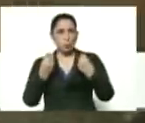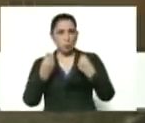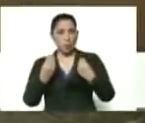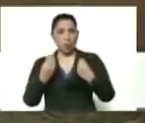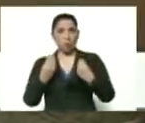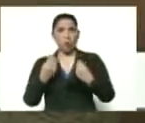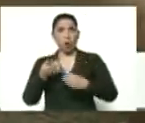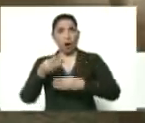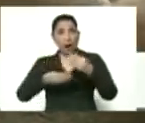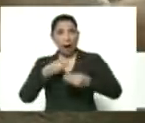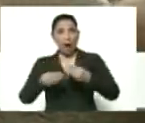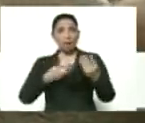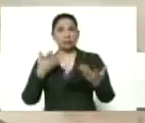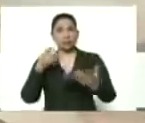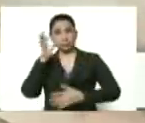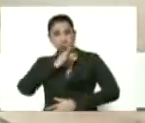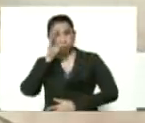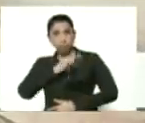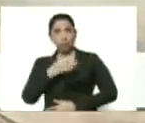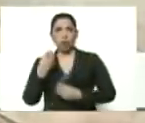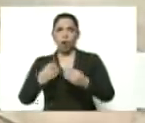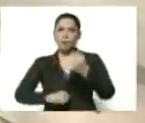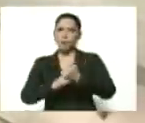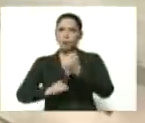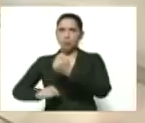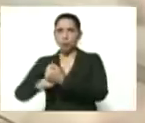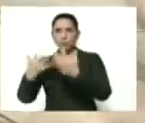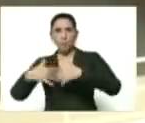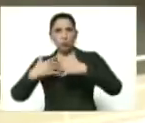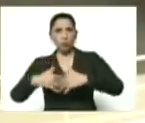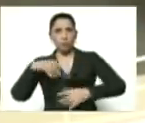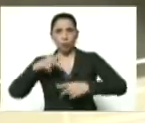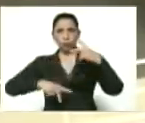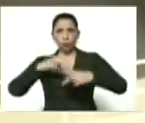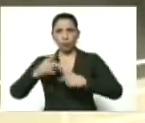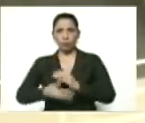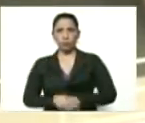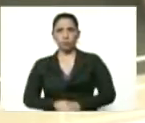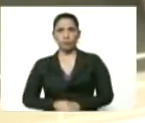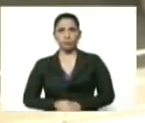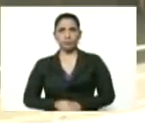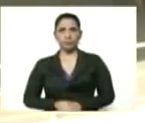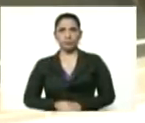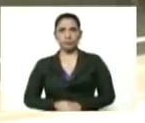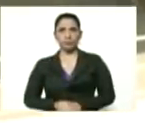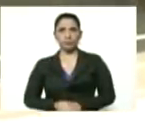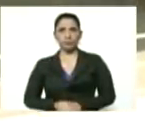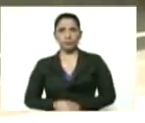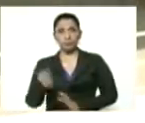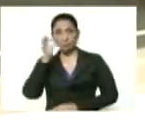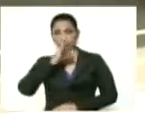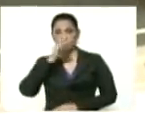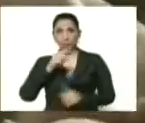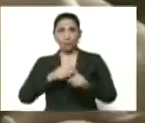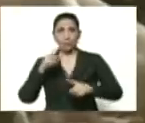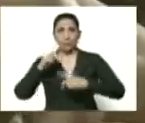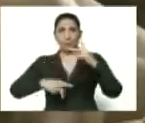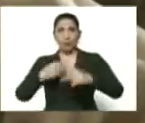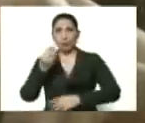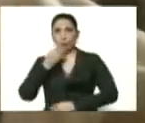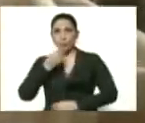levantan los cerdos, cómo se impulsa el motor productivo, el levante de porcino para el plan de